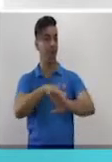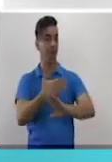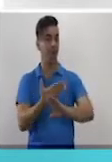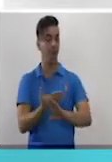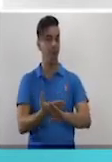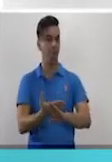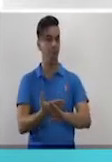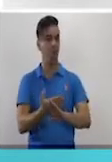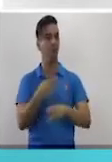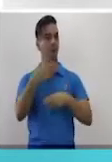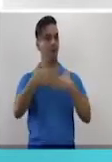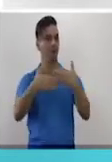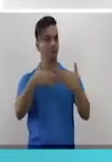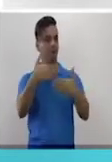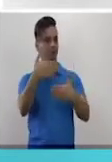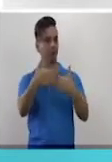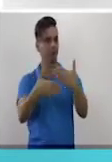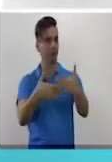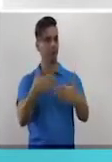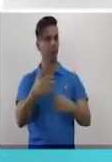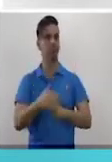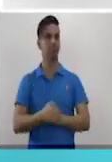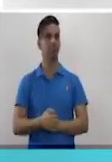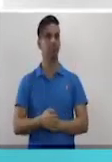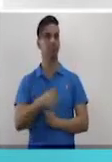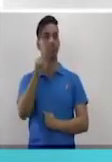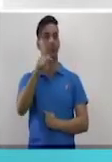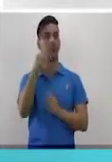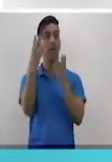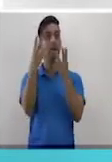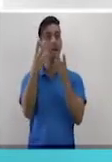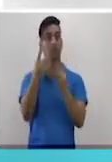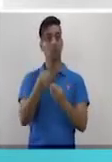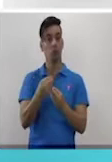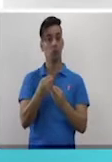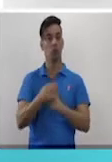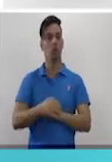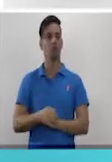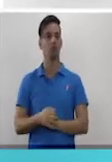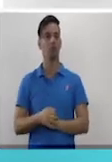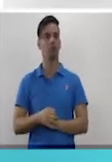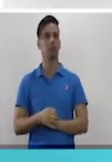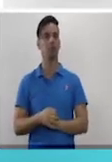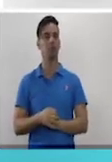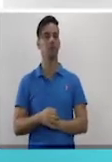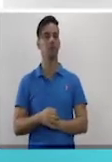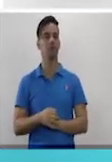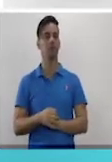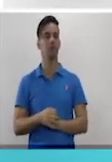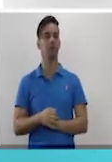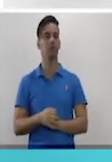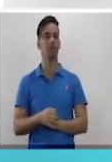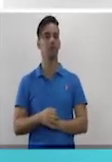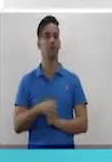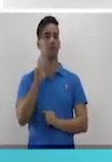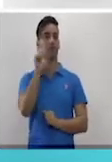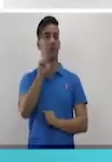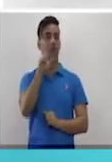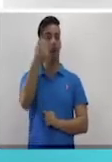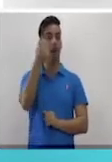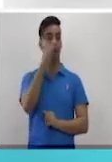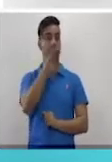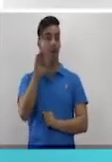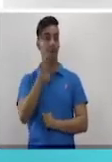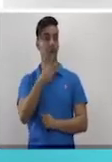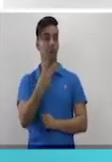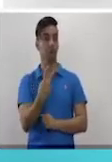efectuar ese cociente del resultado que tuviste en el numerador con el denominador. Y te va a